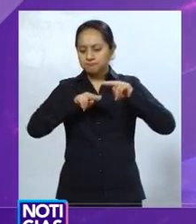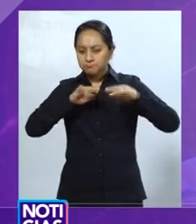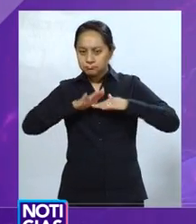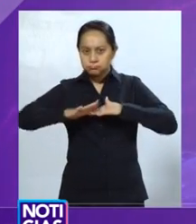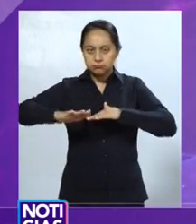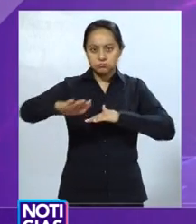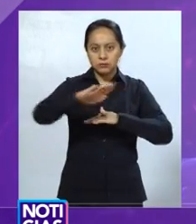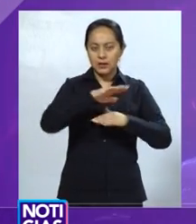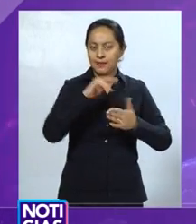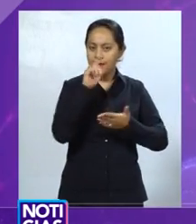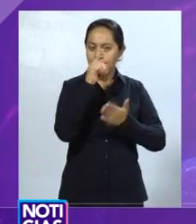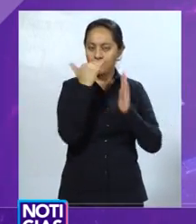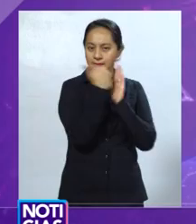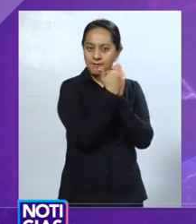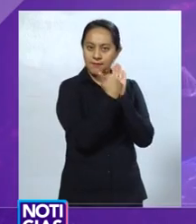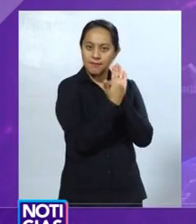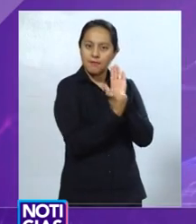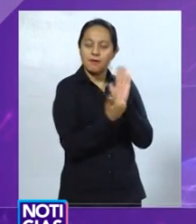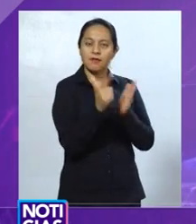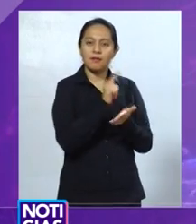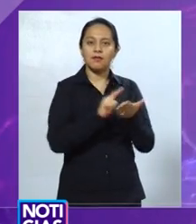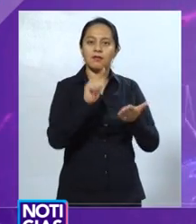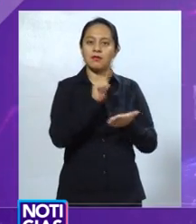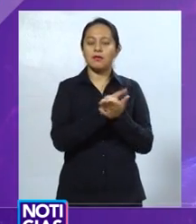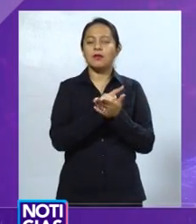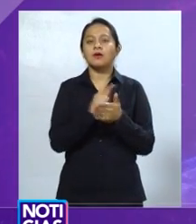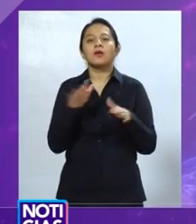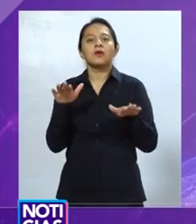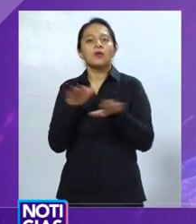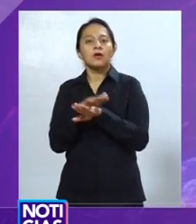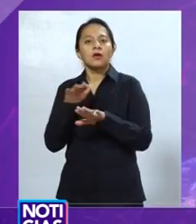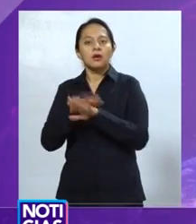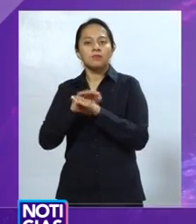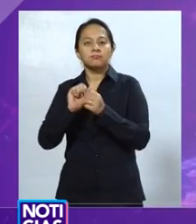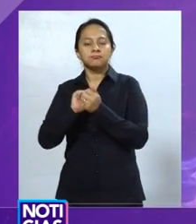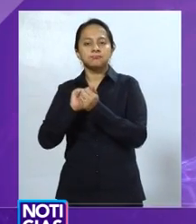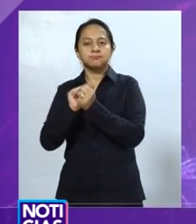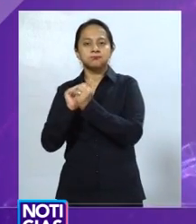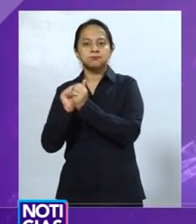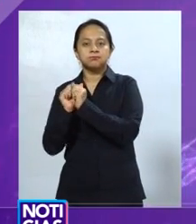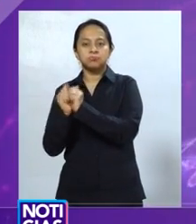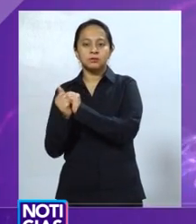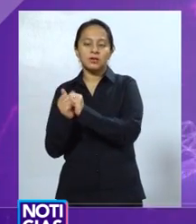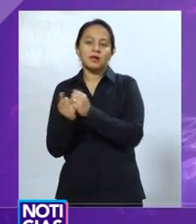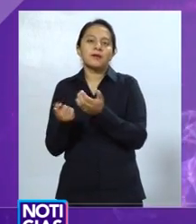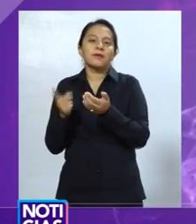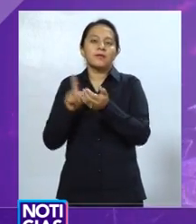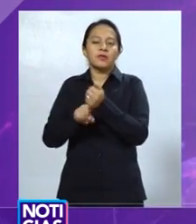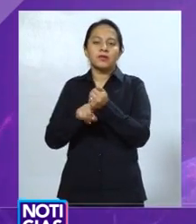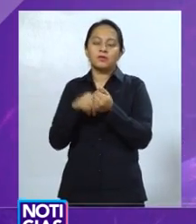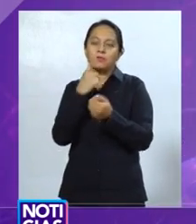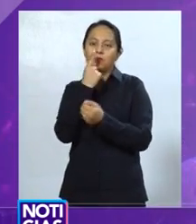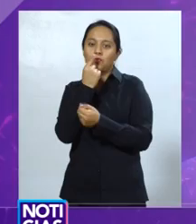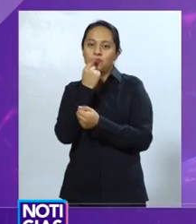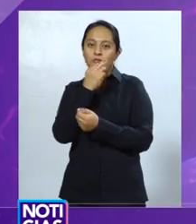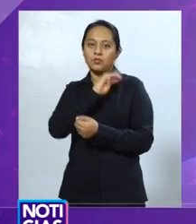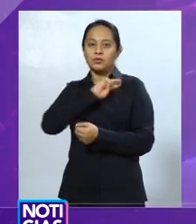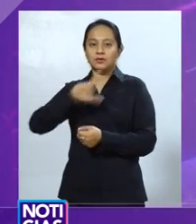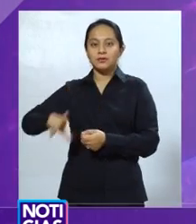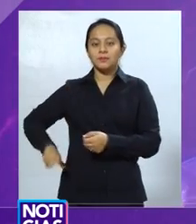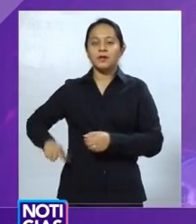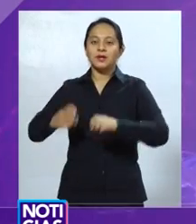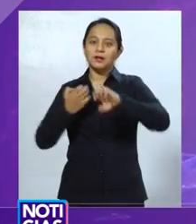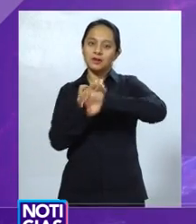sin temor. No obstante que se registren incrementos, estos también deben ser contextualizados para tener una evaluación seria